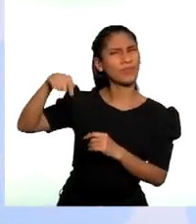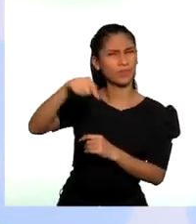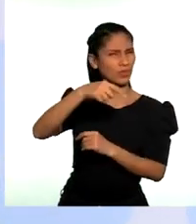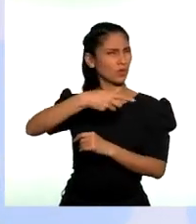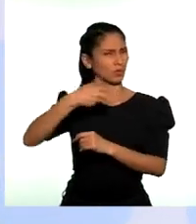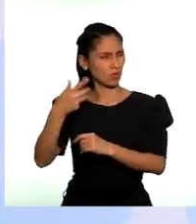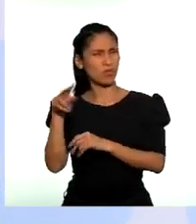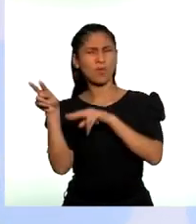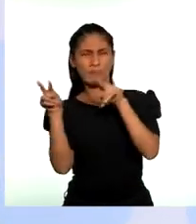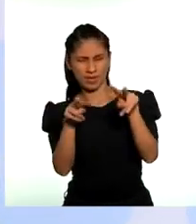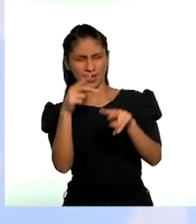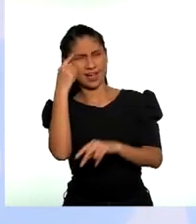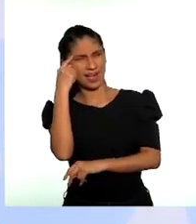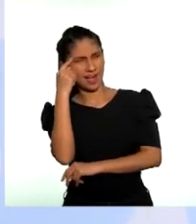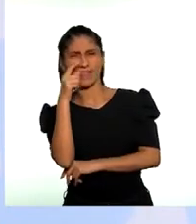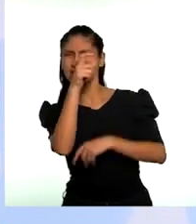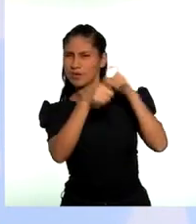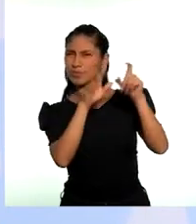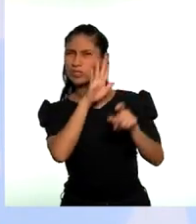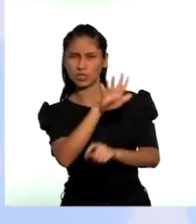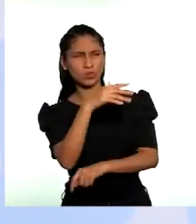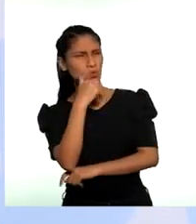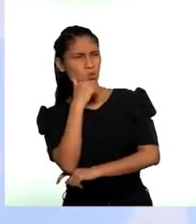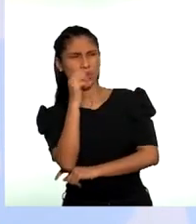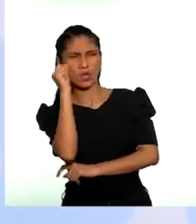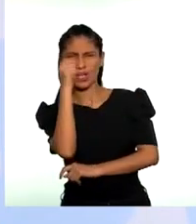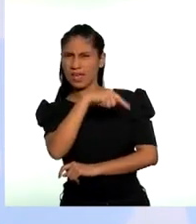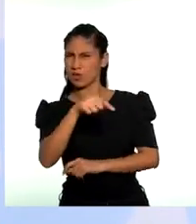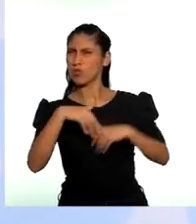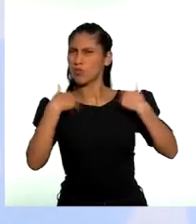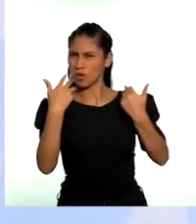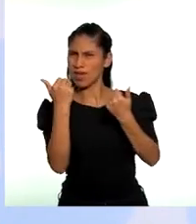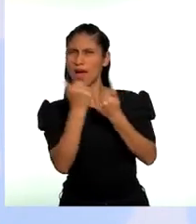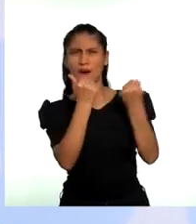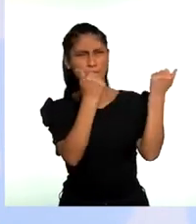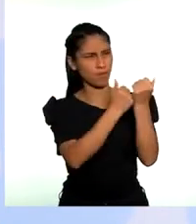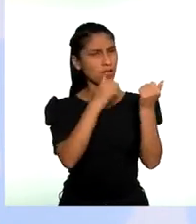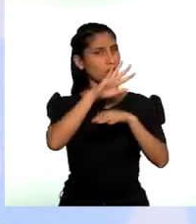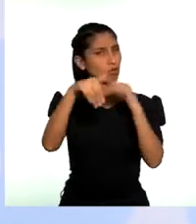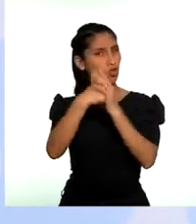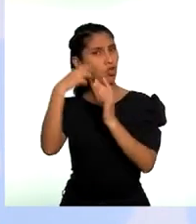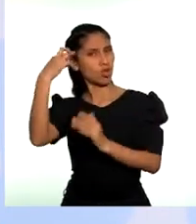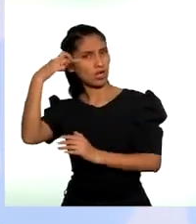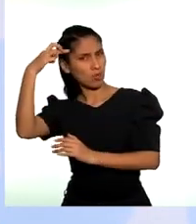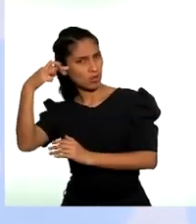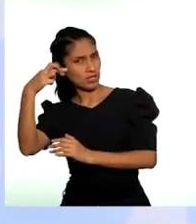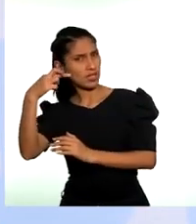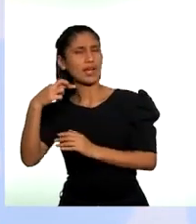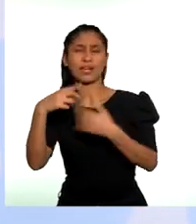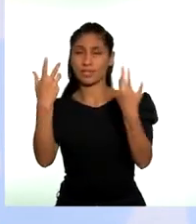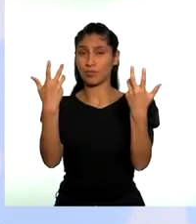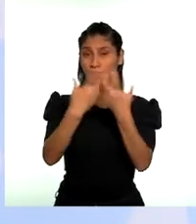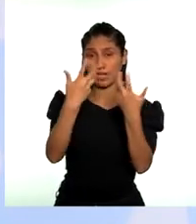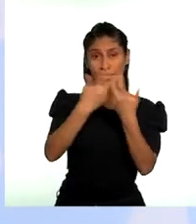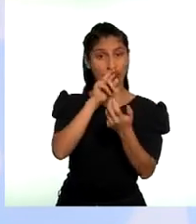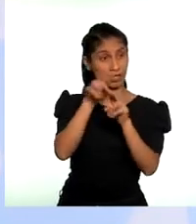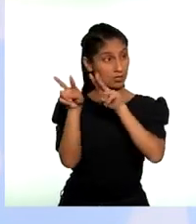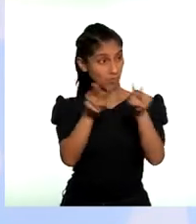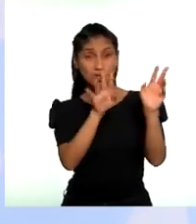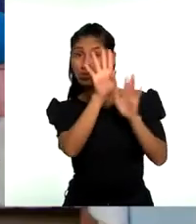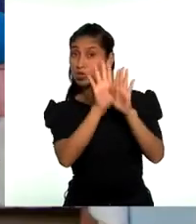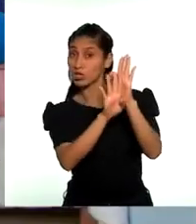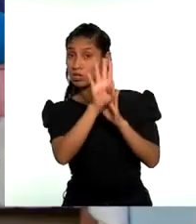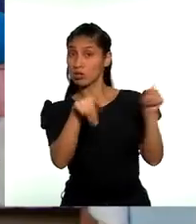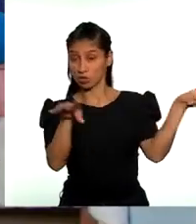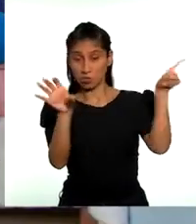capacidad política y jurídica de actuar activamente en los diversos procesos de desarrollo en los que se vean involucrados.